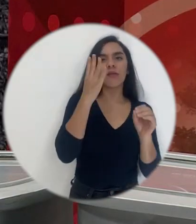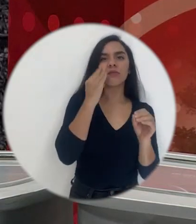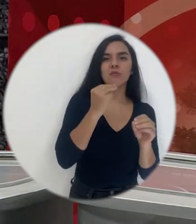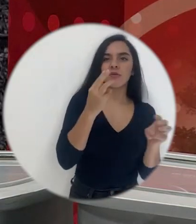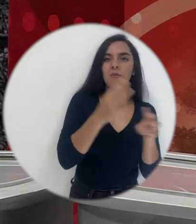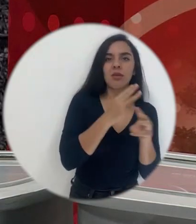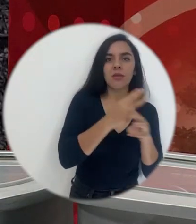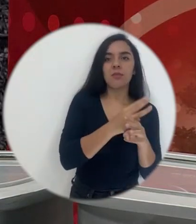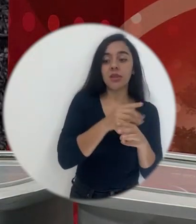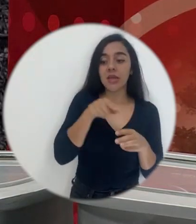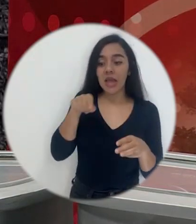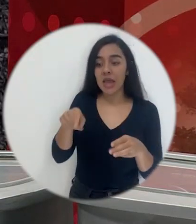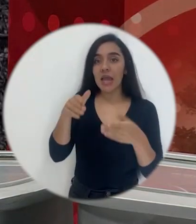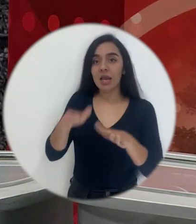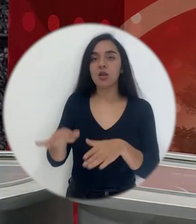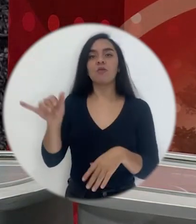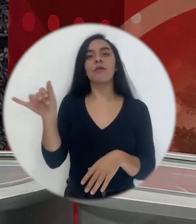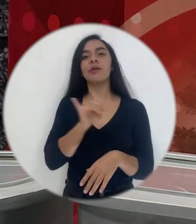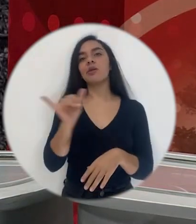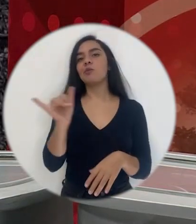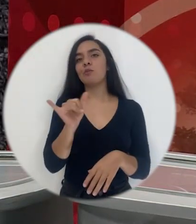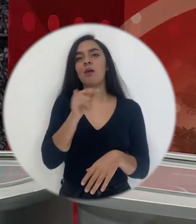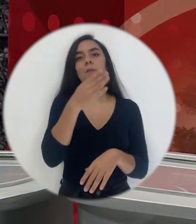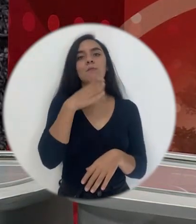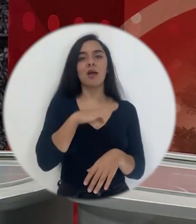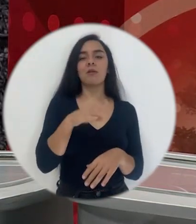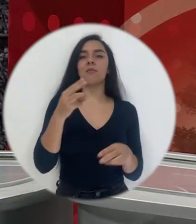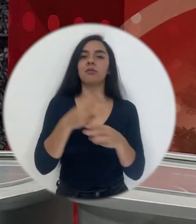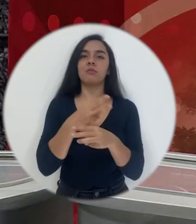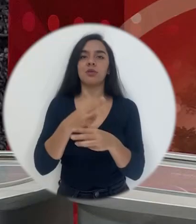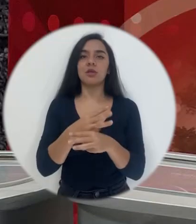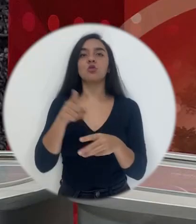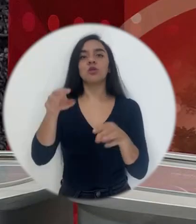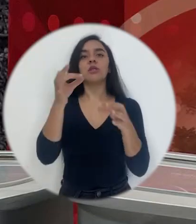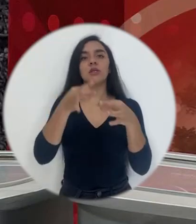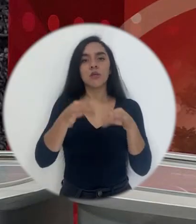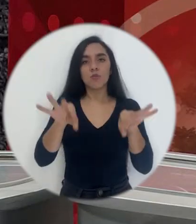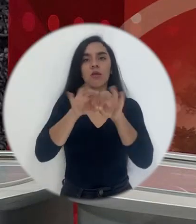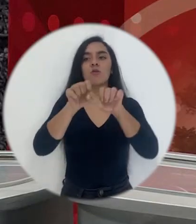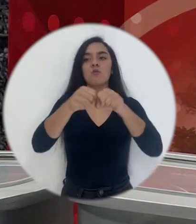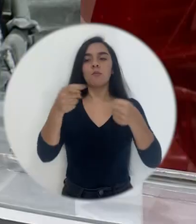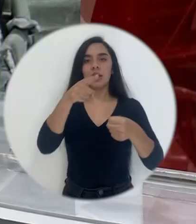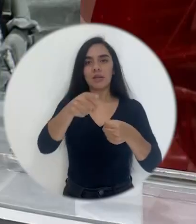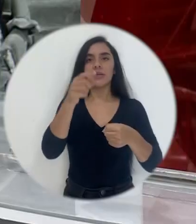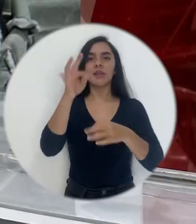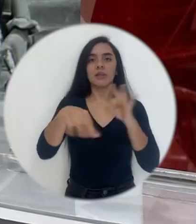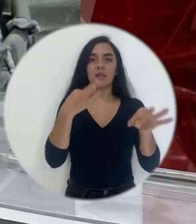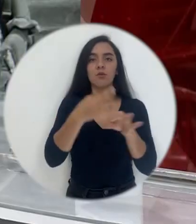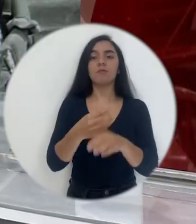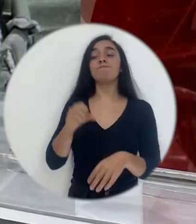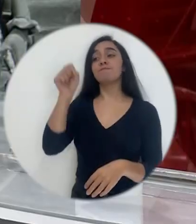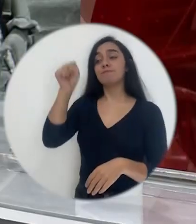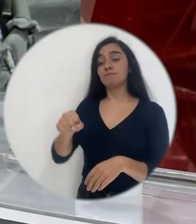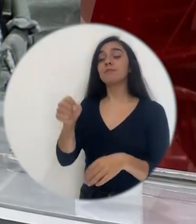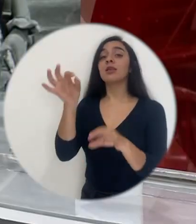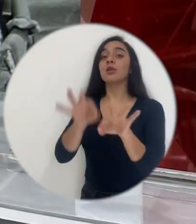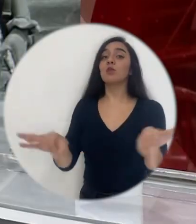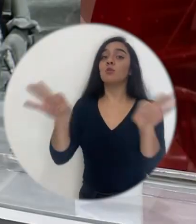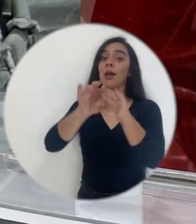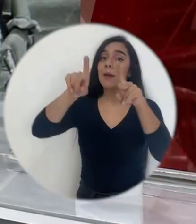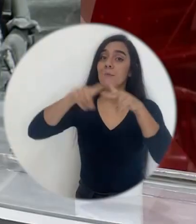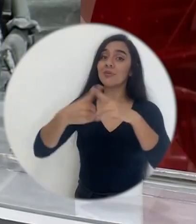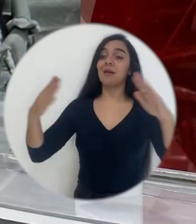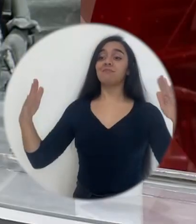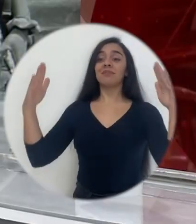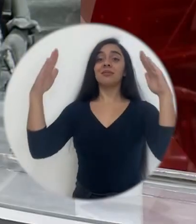chicos están más o menos repitiendo el patrón entonces es importante romper esos patrones pues claro que sí empecemos por casa si